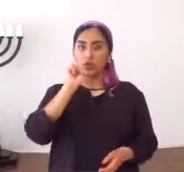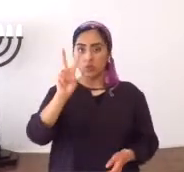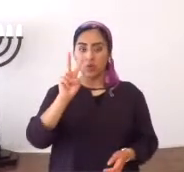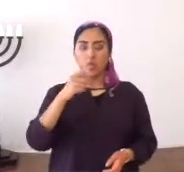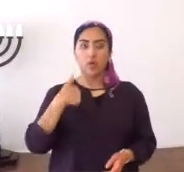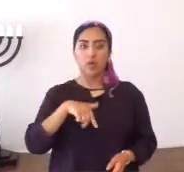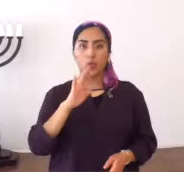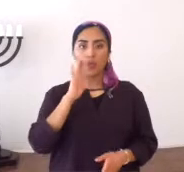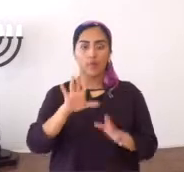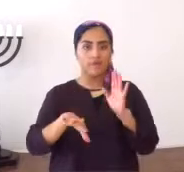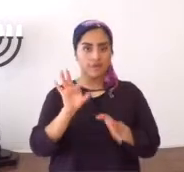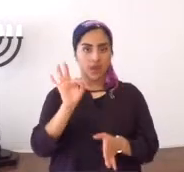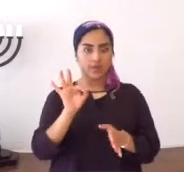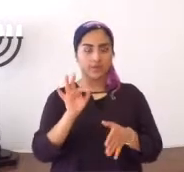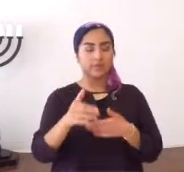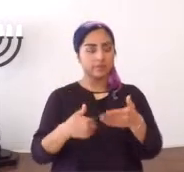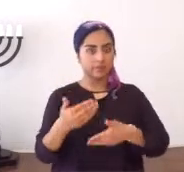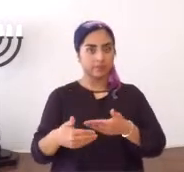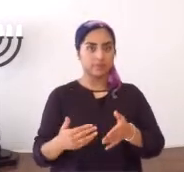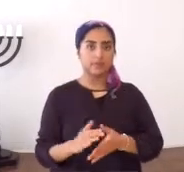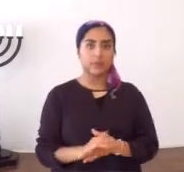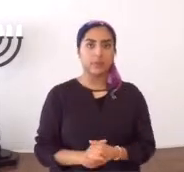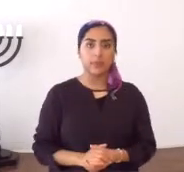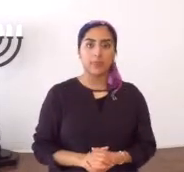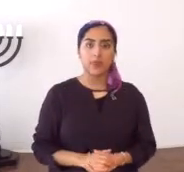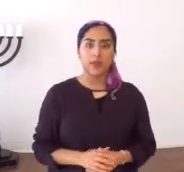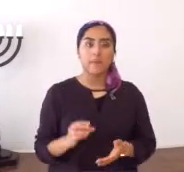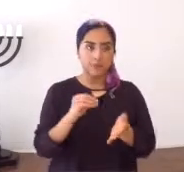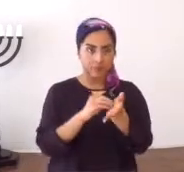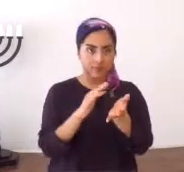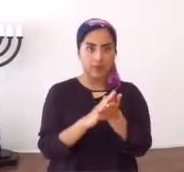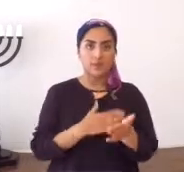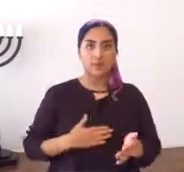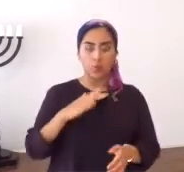y en primera de Corintios, 12, 2, a encontrar, lo siguiente,